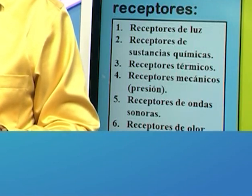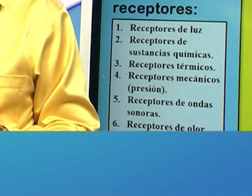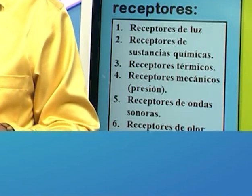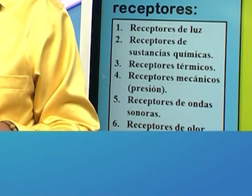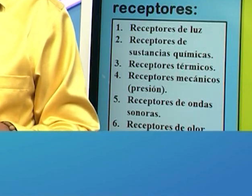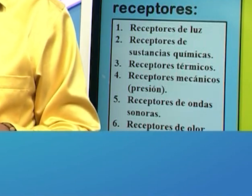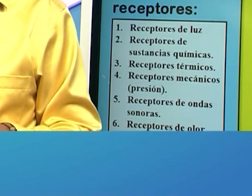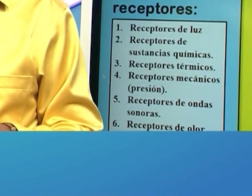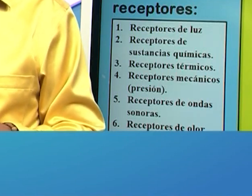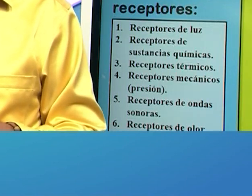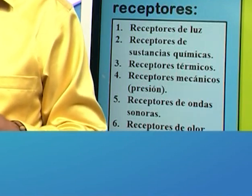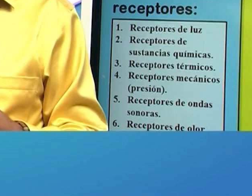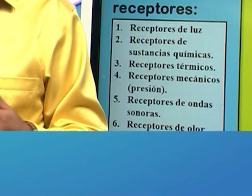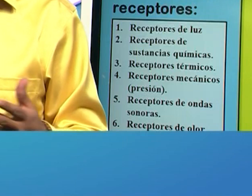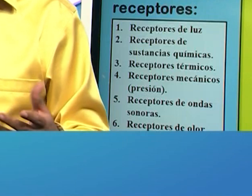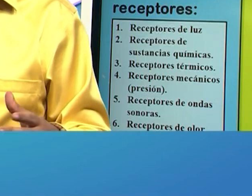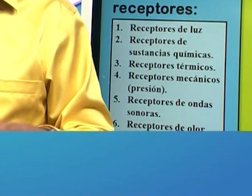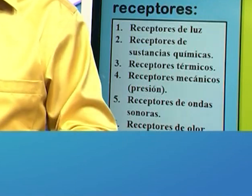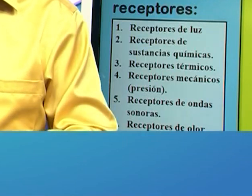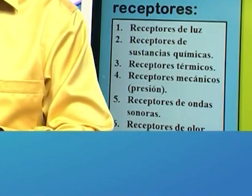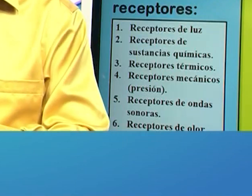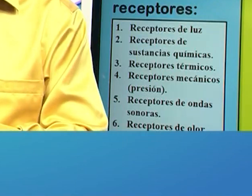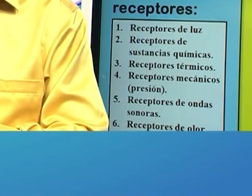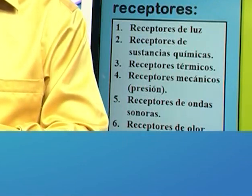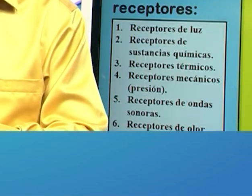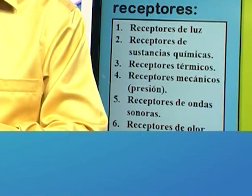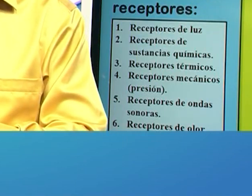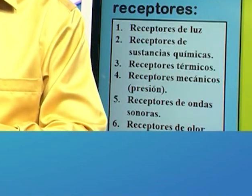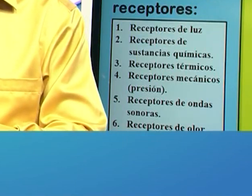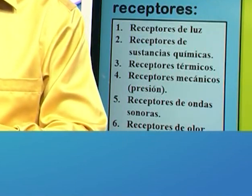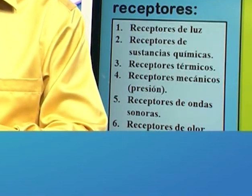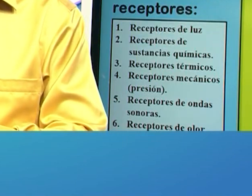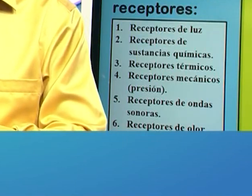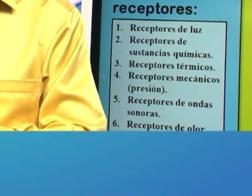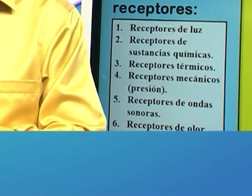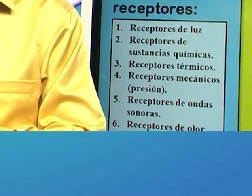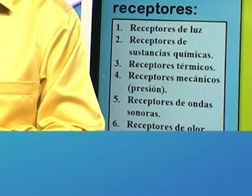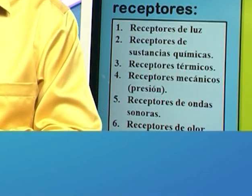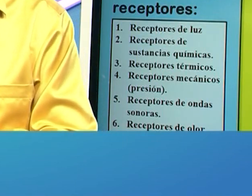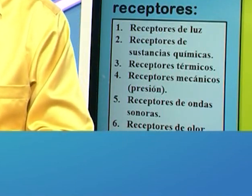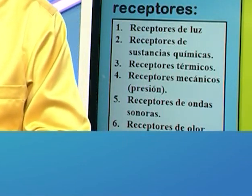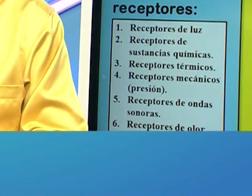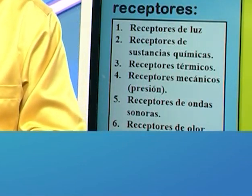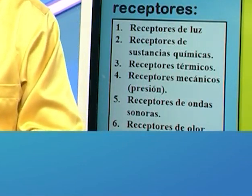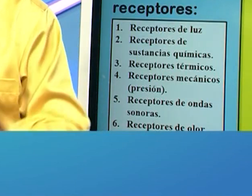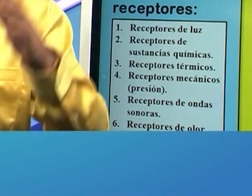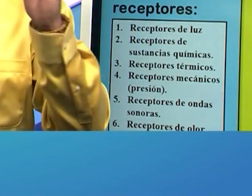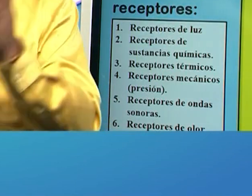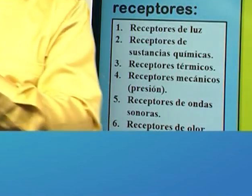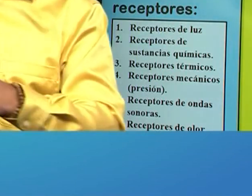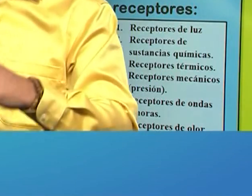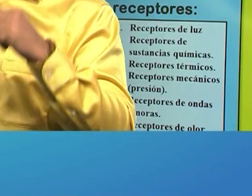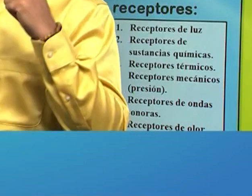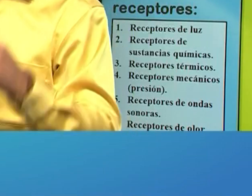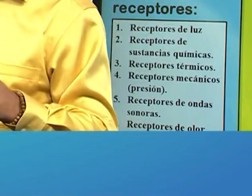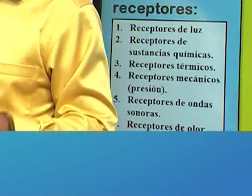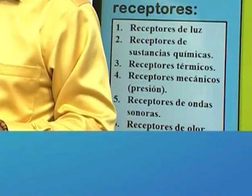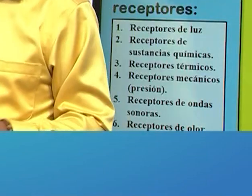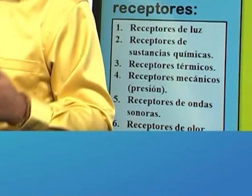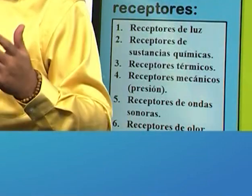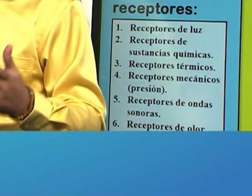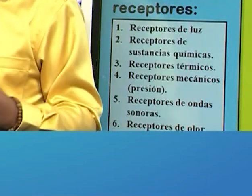térmico la temperatura verdad las cosas térmicas como el frío y el calor muy bien